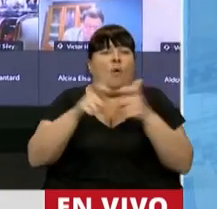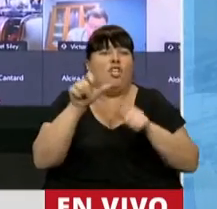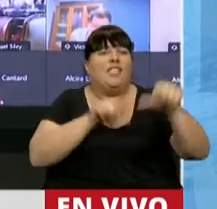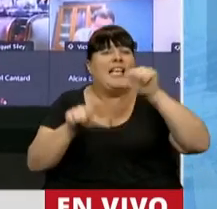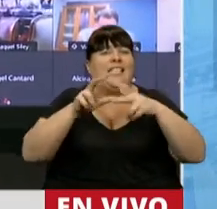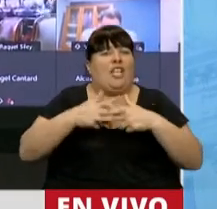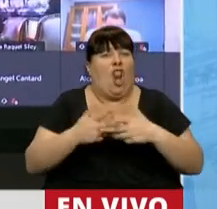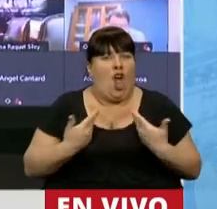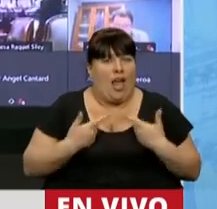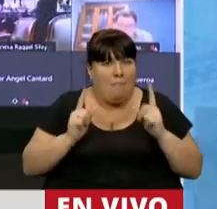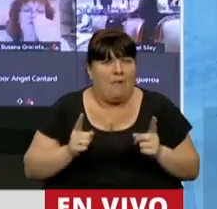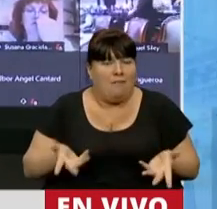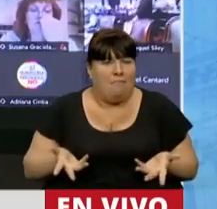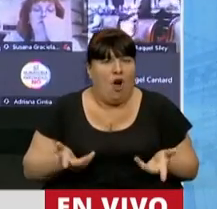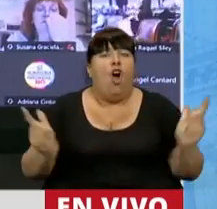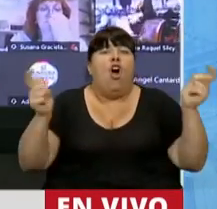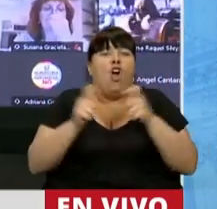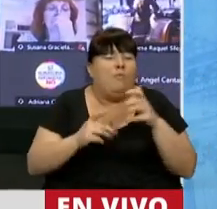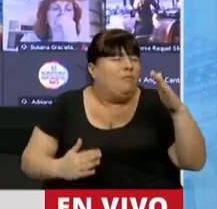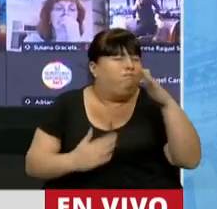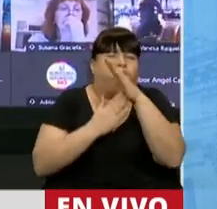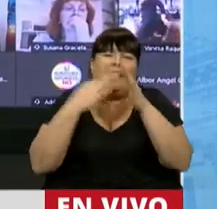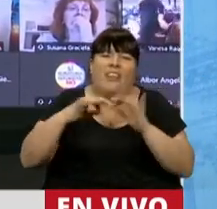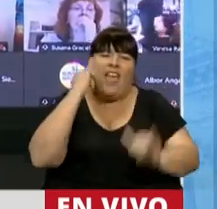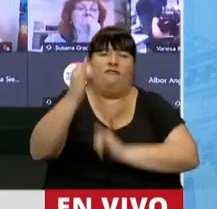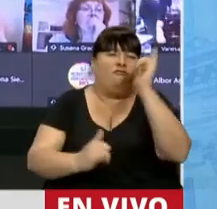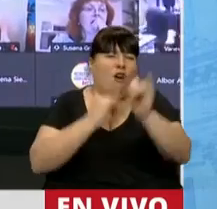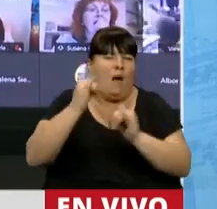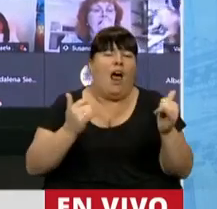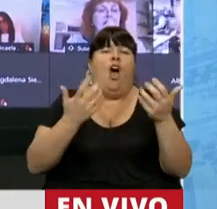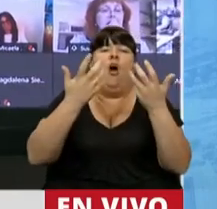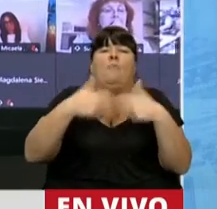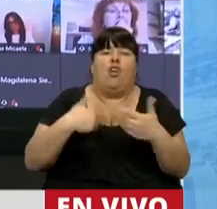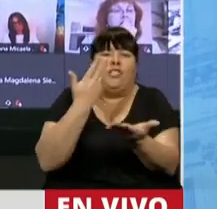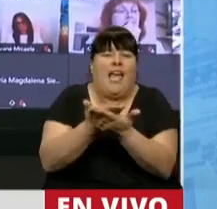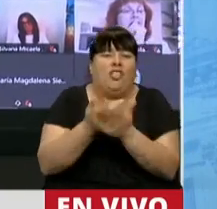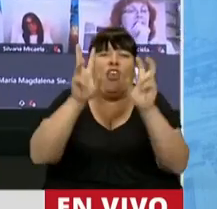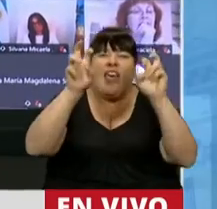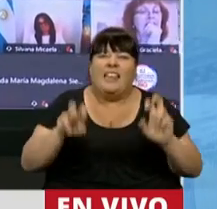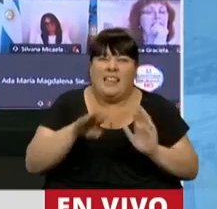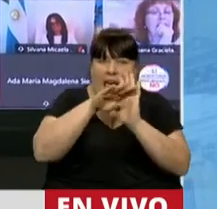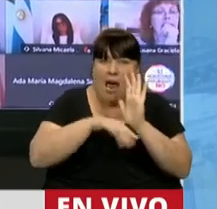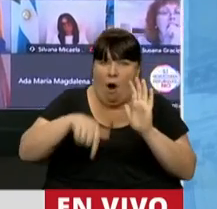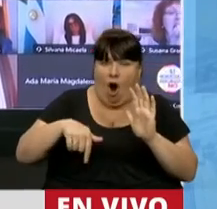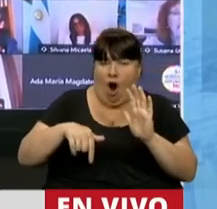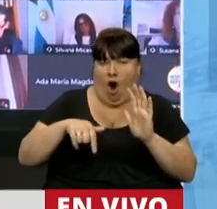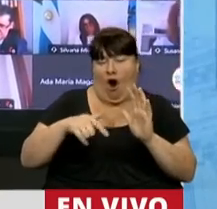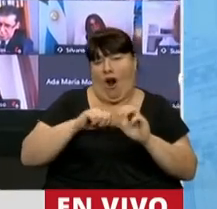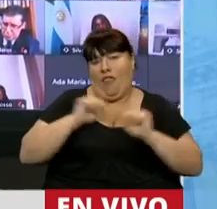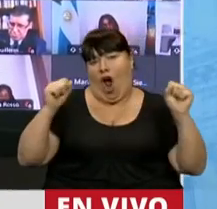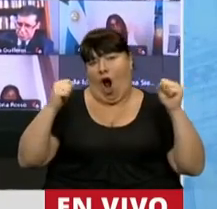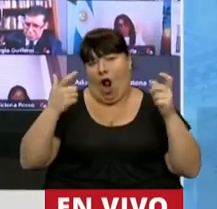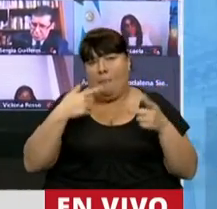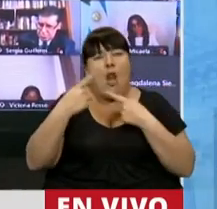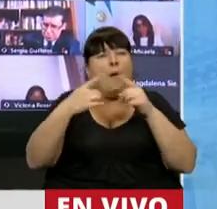de Ciencia y Tecnología, que es comisión de cabecera y tiene que informar sobre un proyecto puesto hoy en el temario de esta forma fáctica,